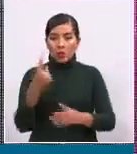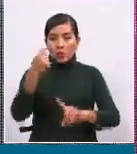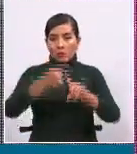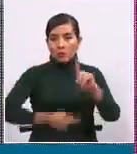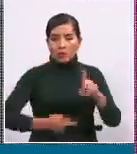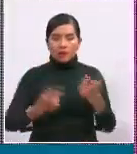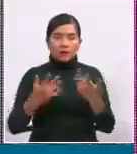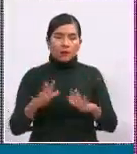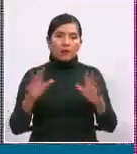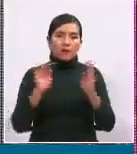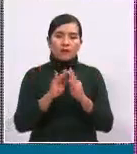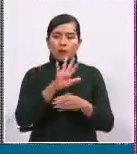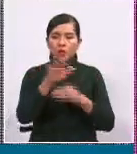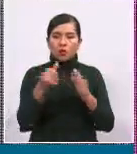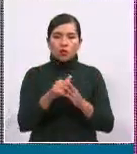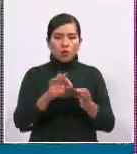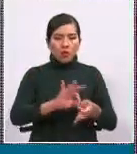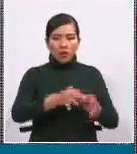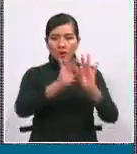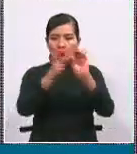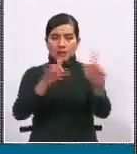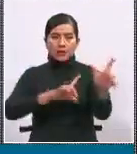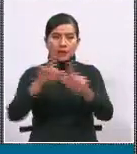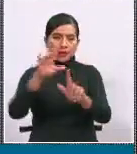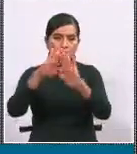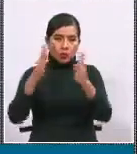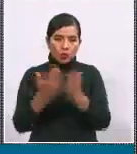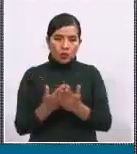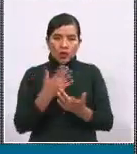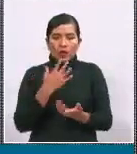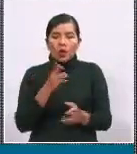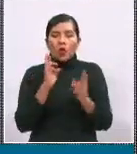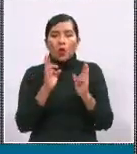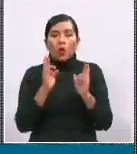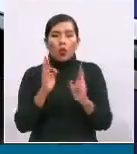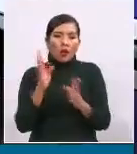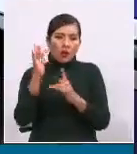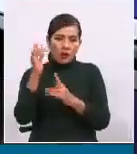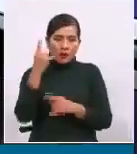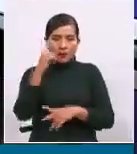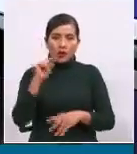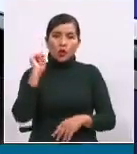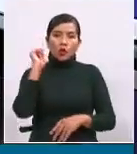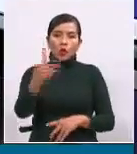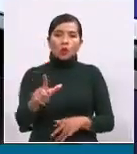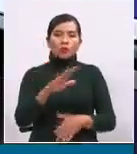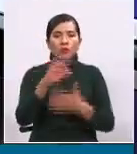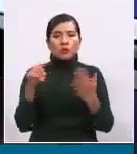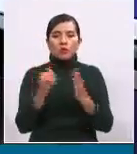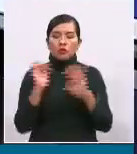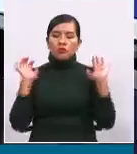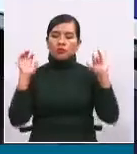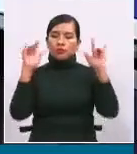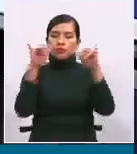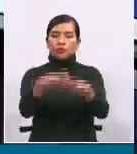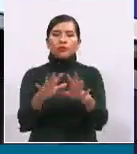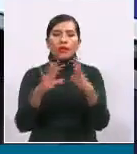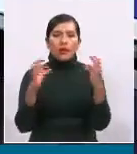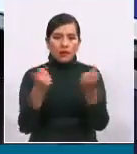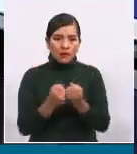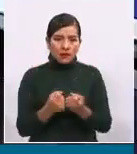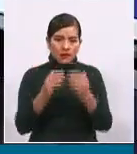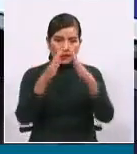punto las unidades educativas para el retorno presencial de los estudiantes desde el próximo lunes. Una buena oportunidad